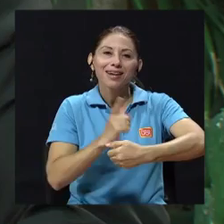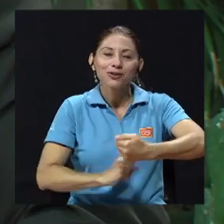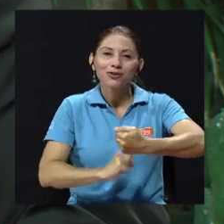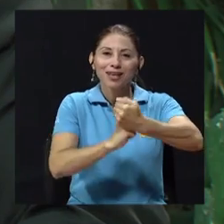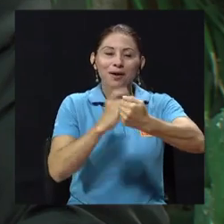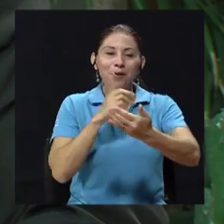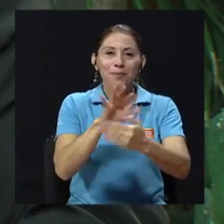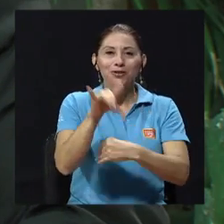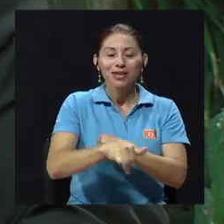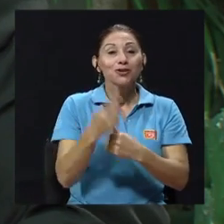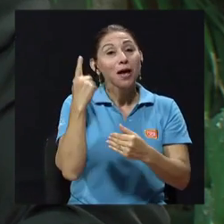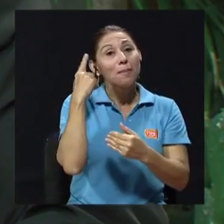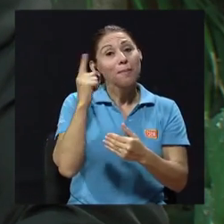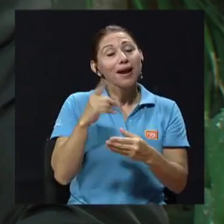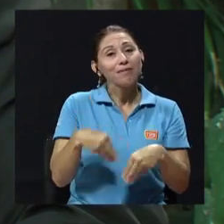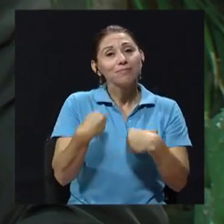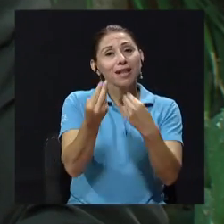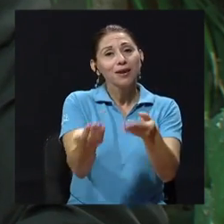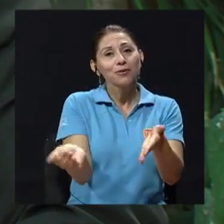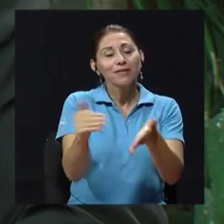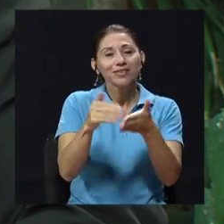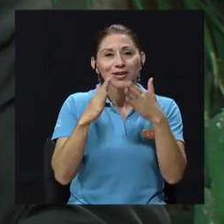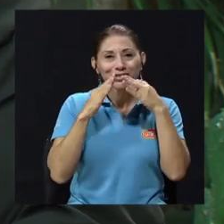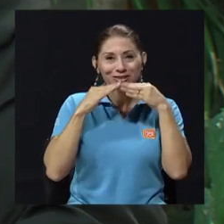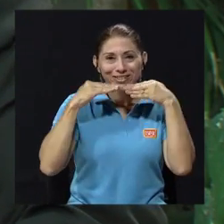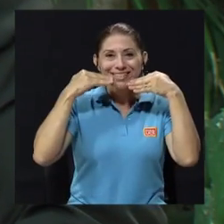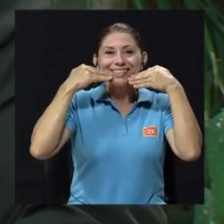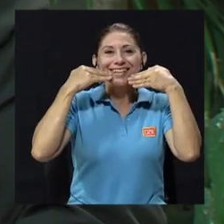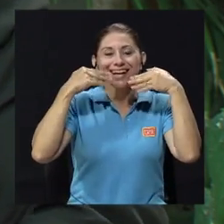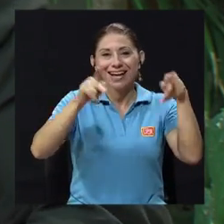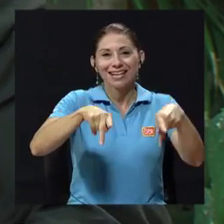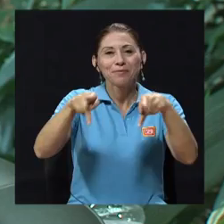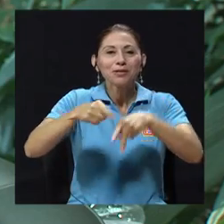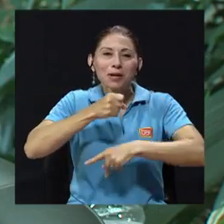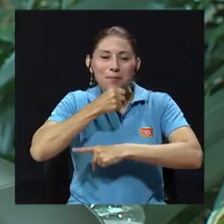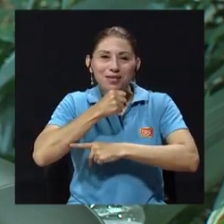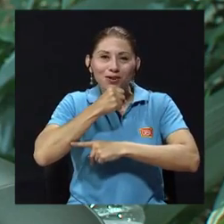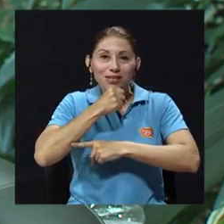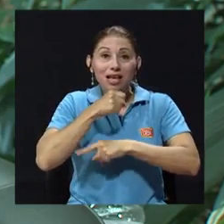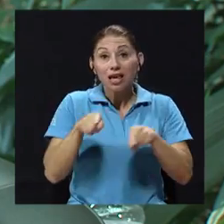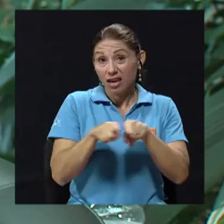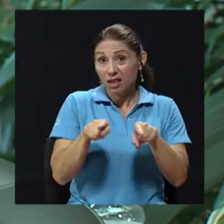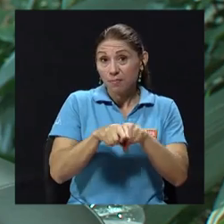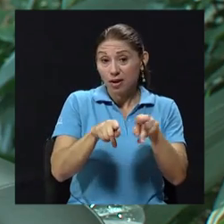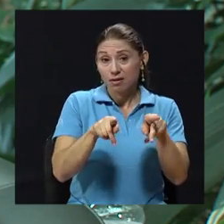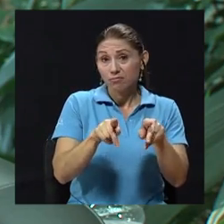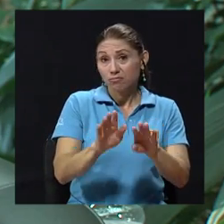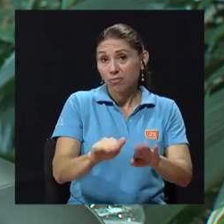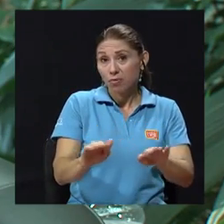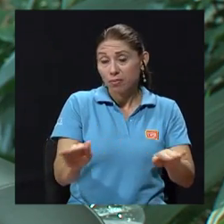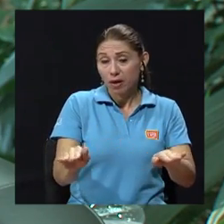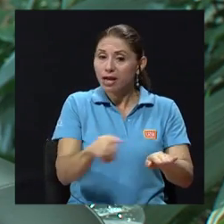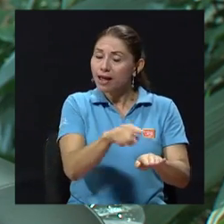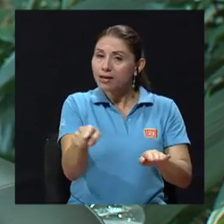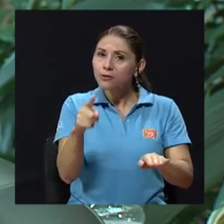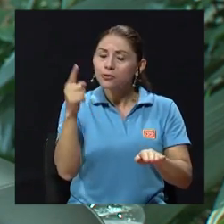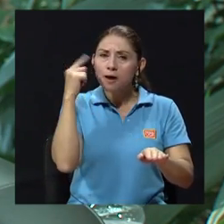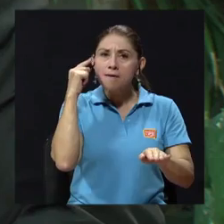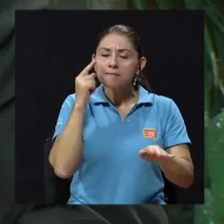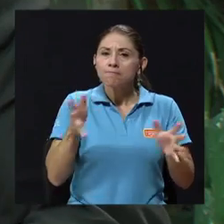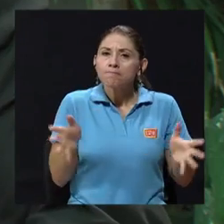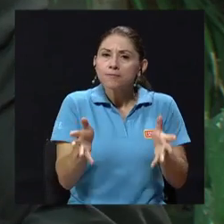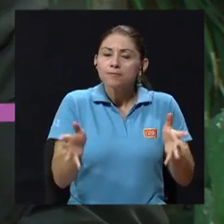de proyectos para devolver la sonrisa a las personas mayores y para fomentar en las personas más jóvenes pues una